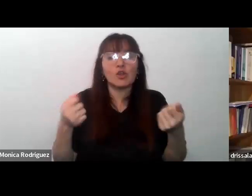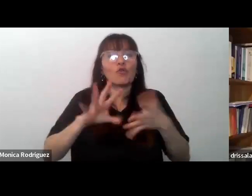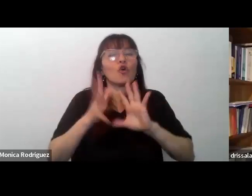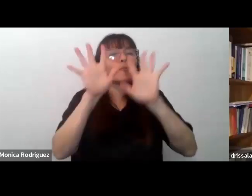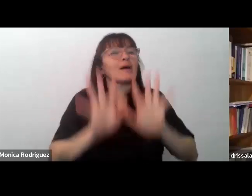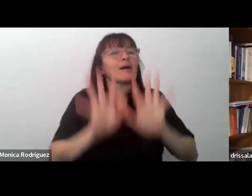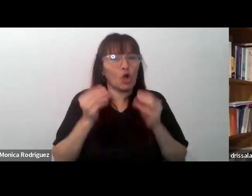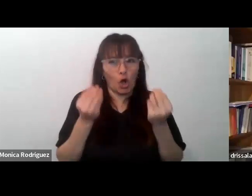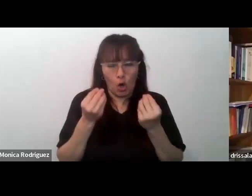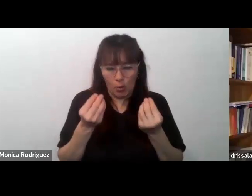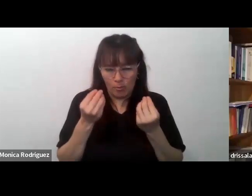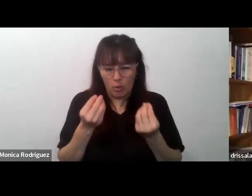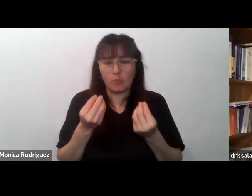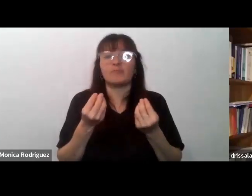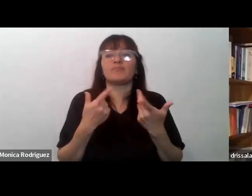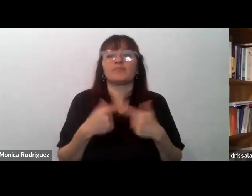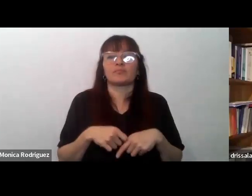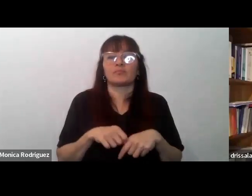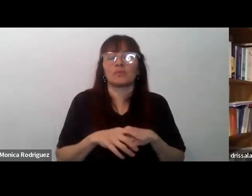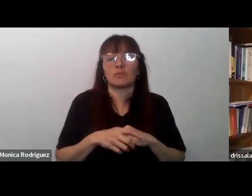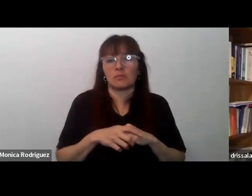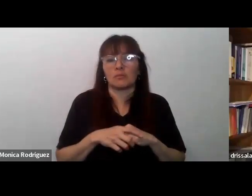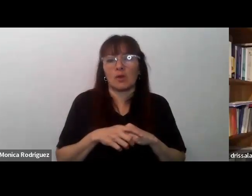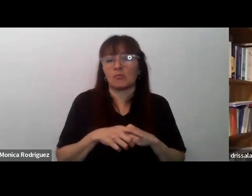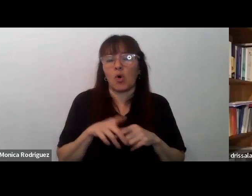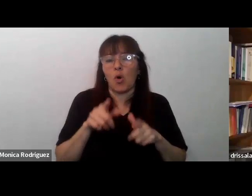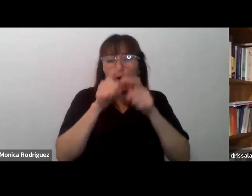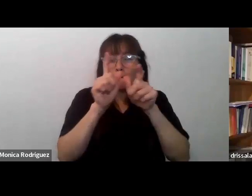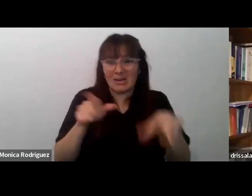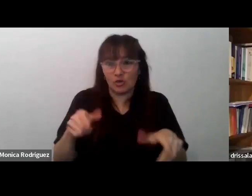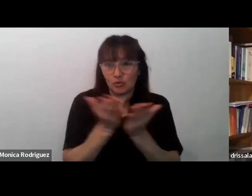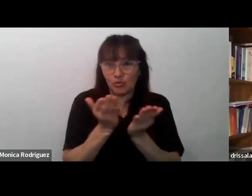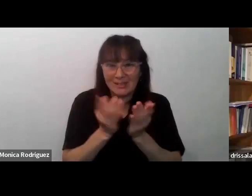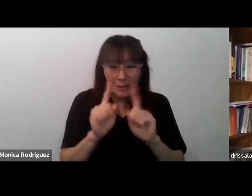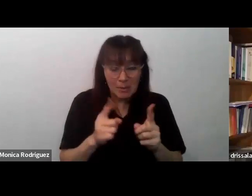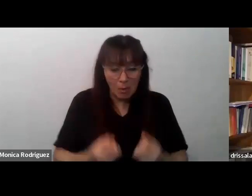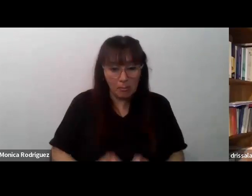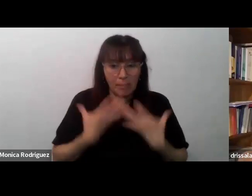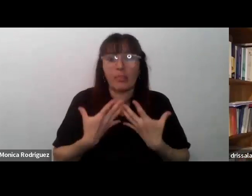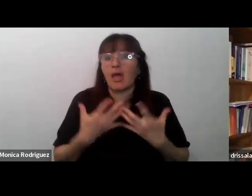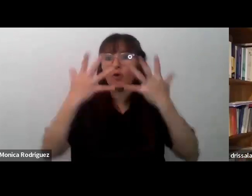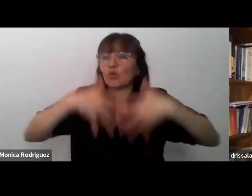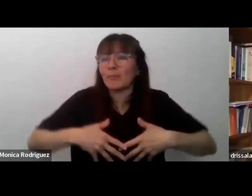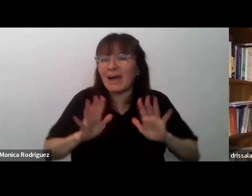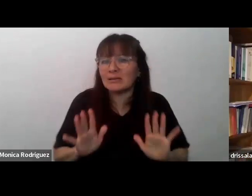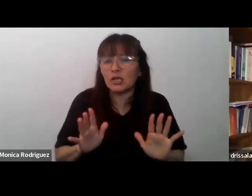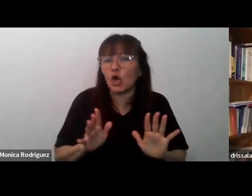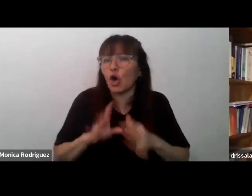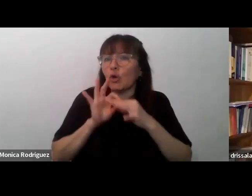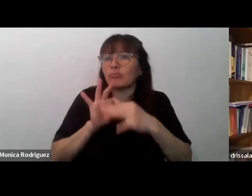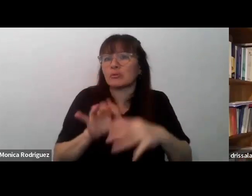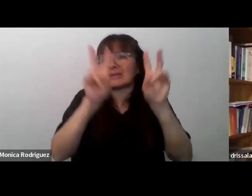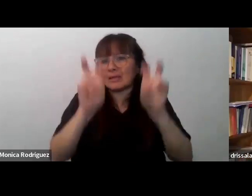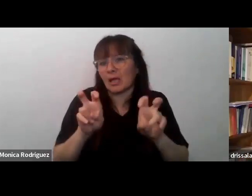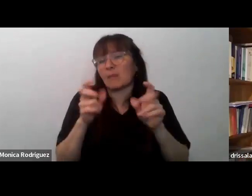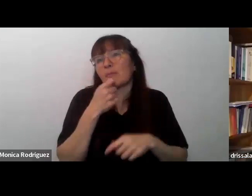por un lado hay una reacción espontánea con respecto a determinada cosa algo que